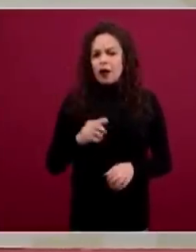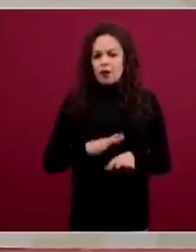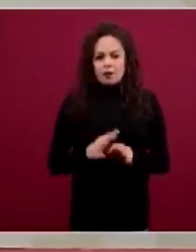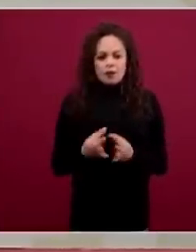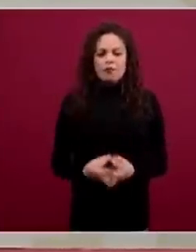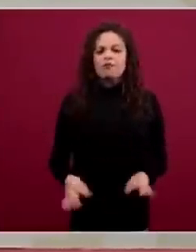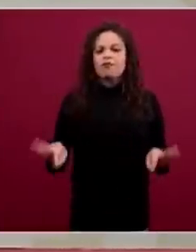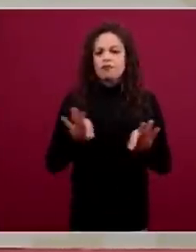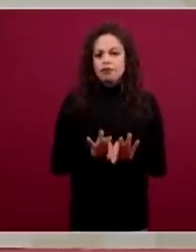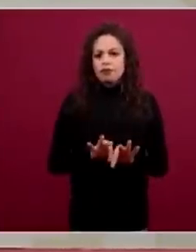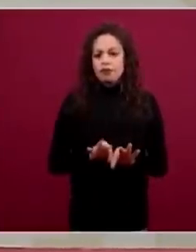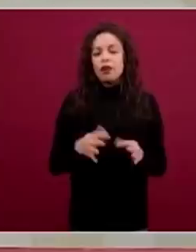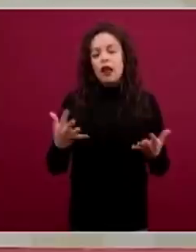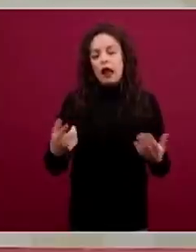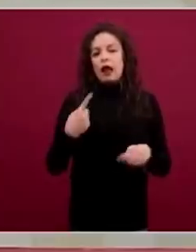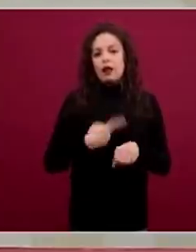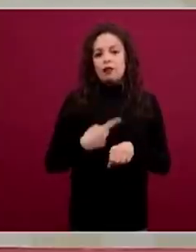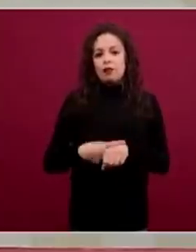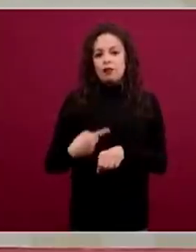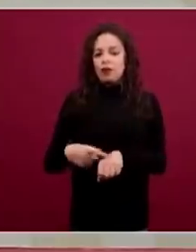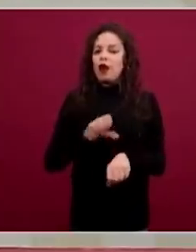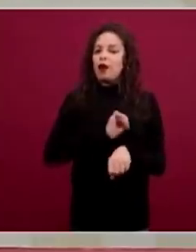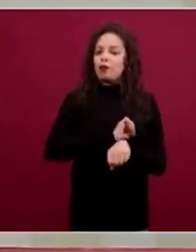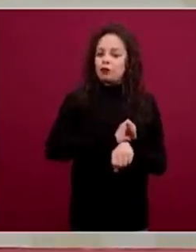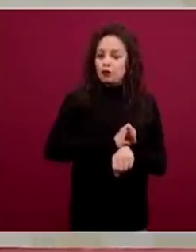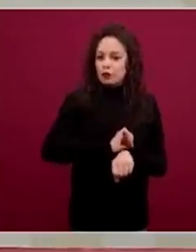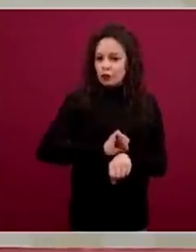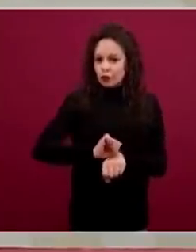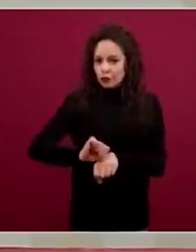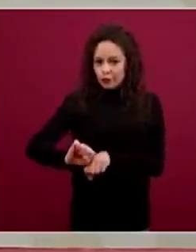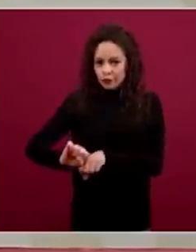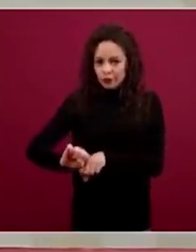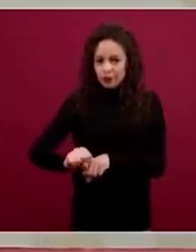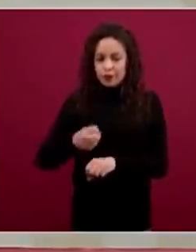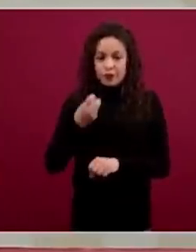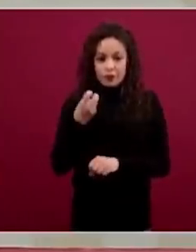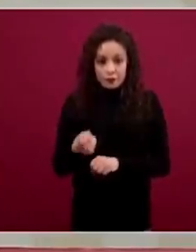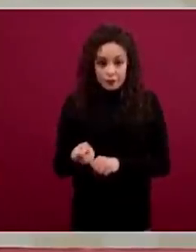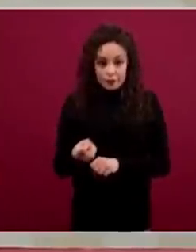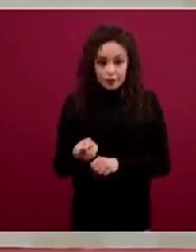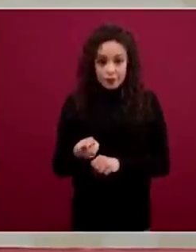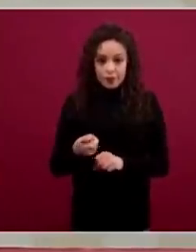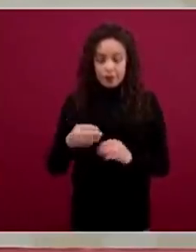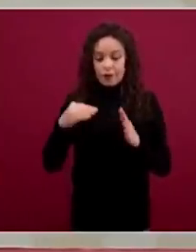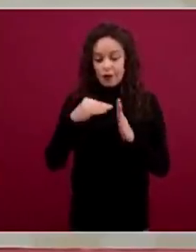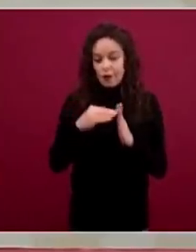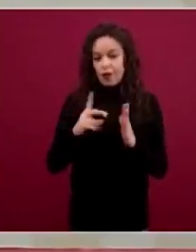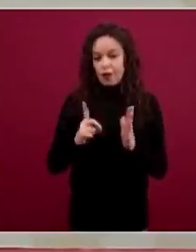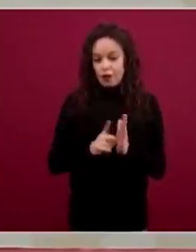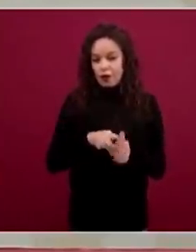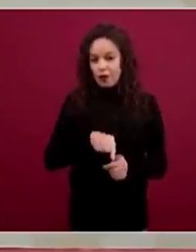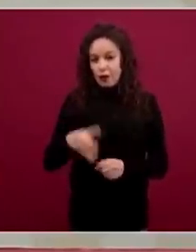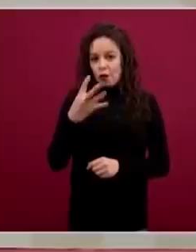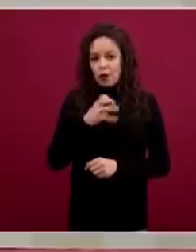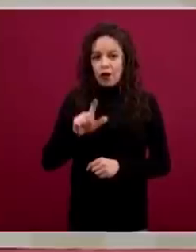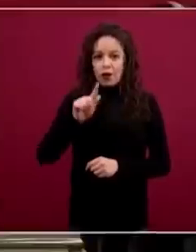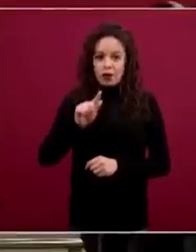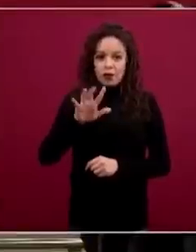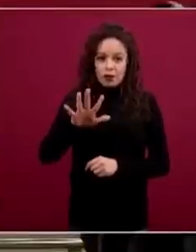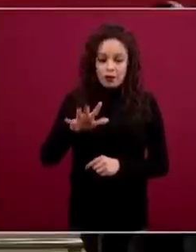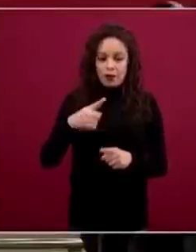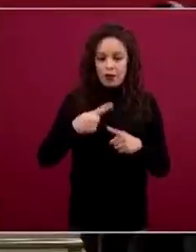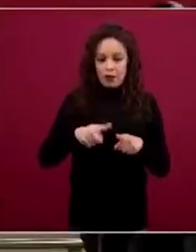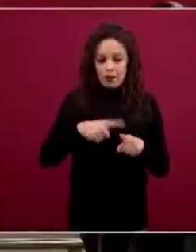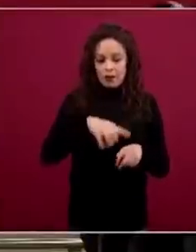para los casos leves, que es donde se hace uso de la eficiencia de este modelo con las 475 unidades,